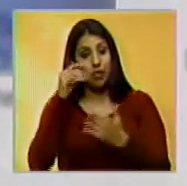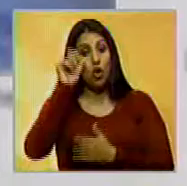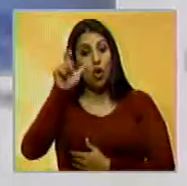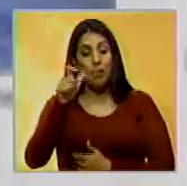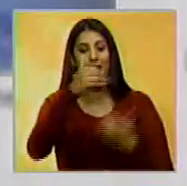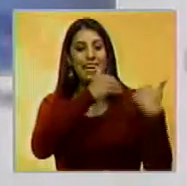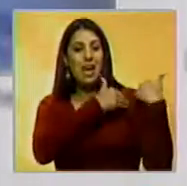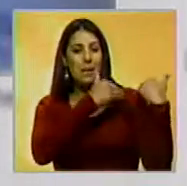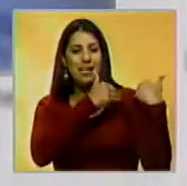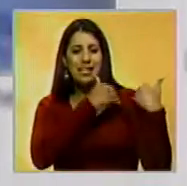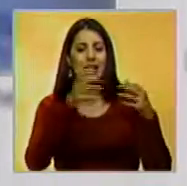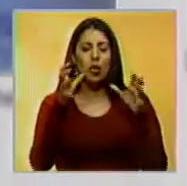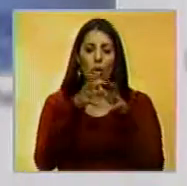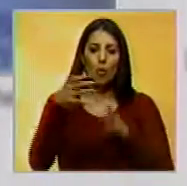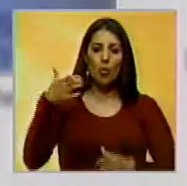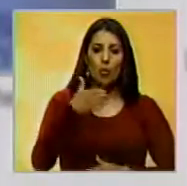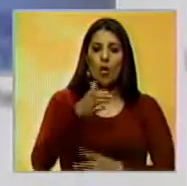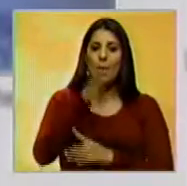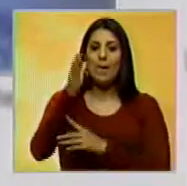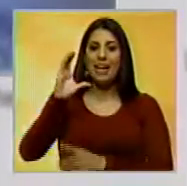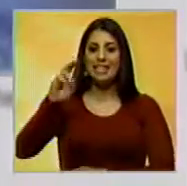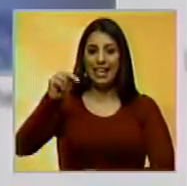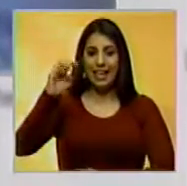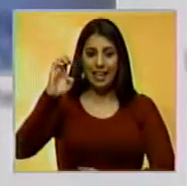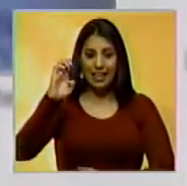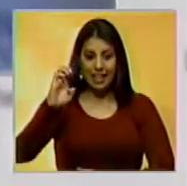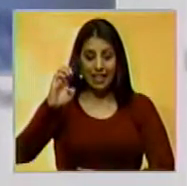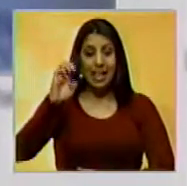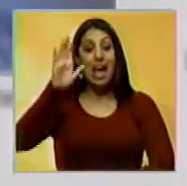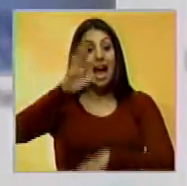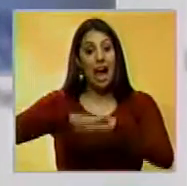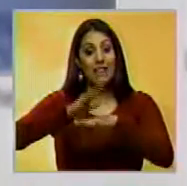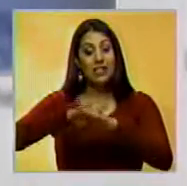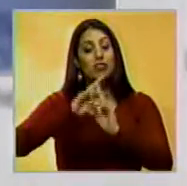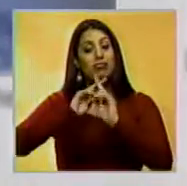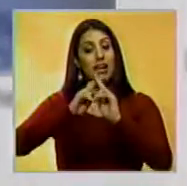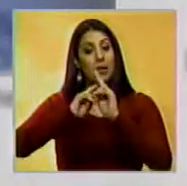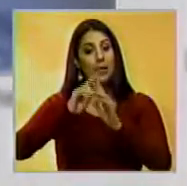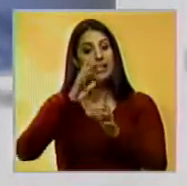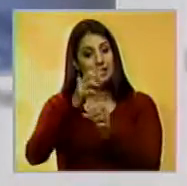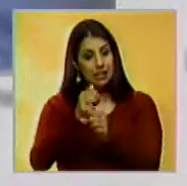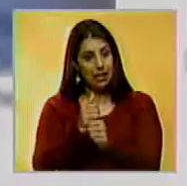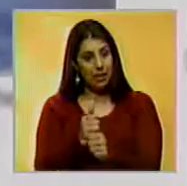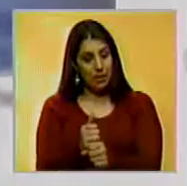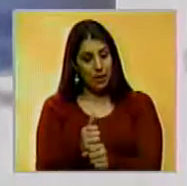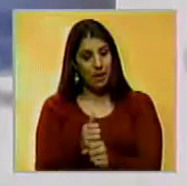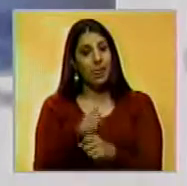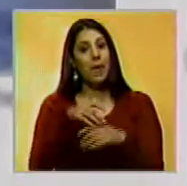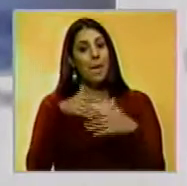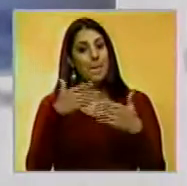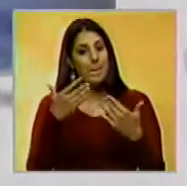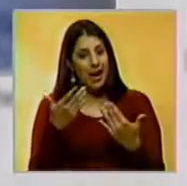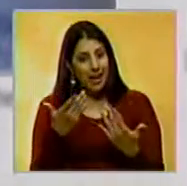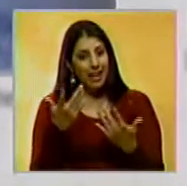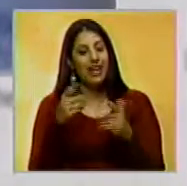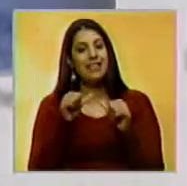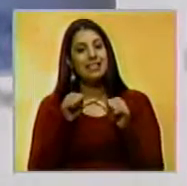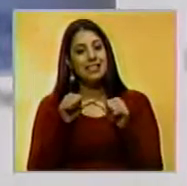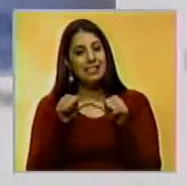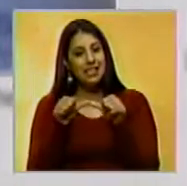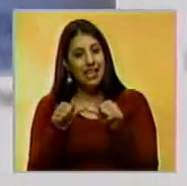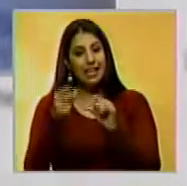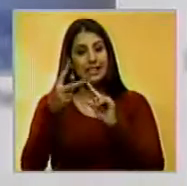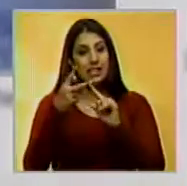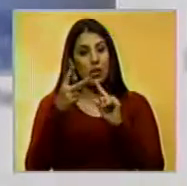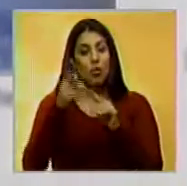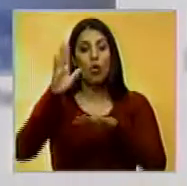Caldera, representante de la MUD ante el Consejo Nacional Electoral, anunció la respuesta que esperaba la oposición para continuar con la segunda